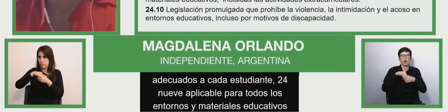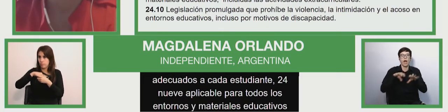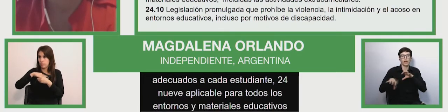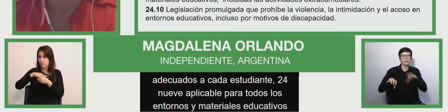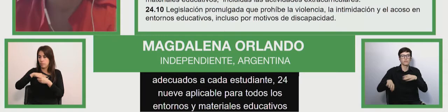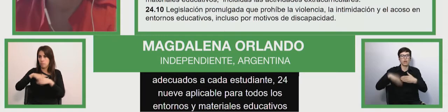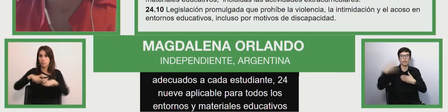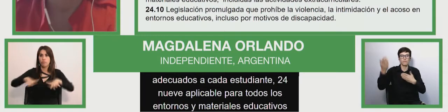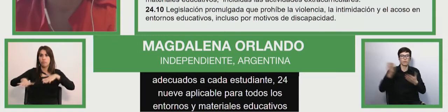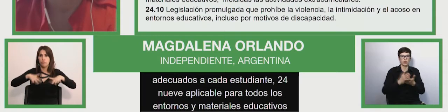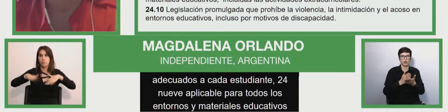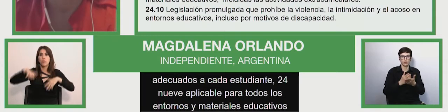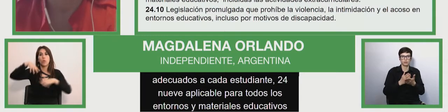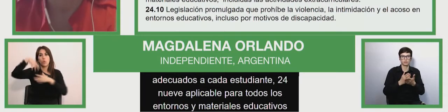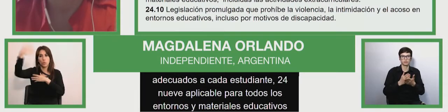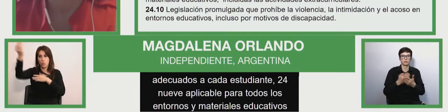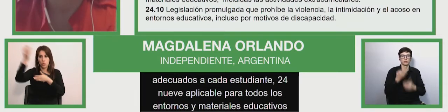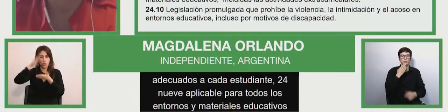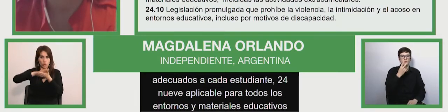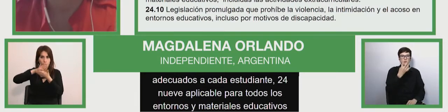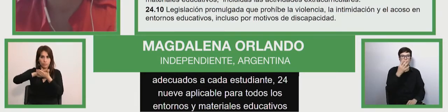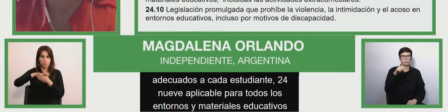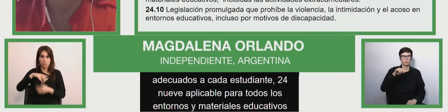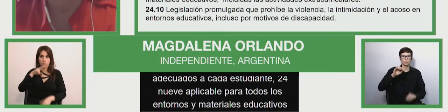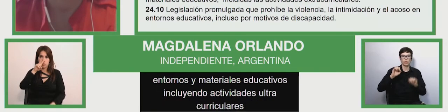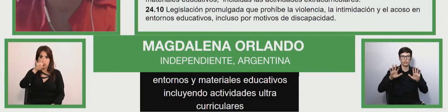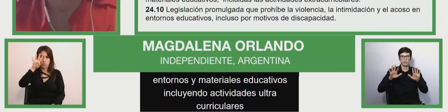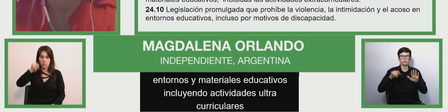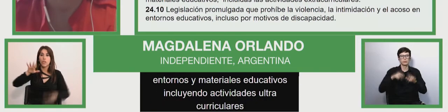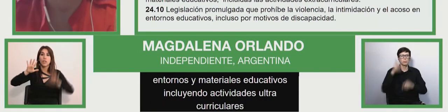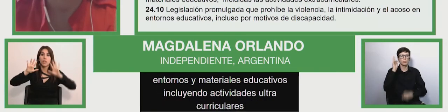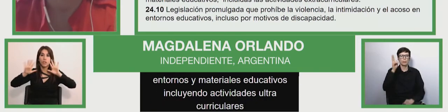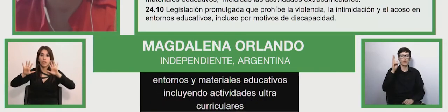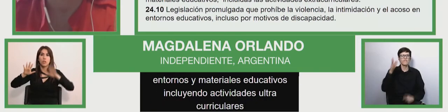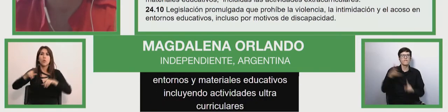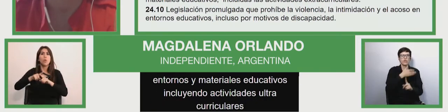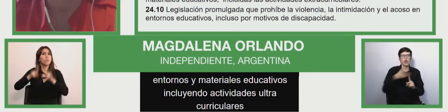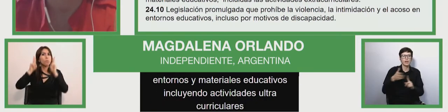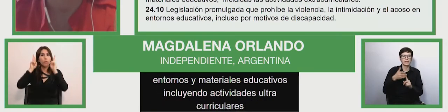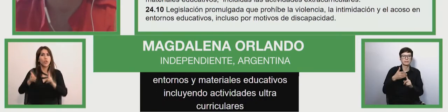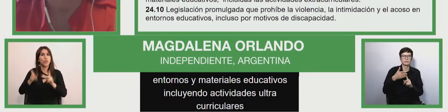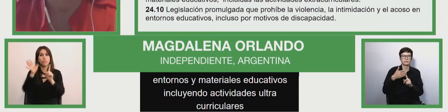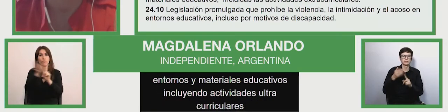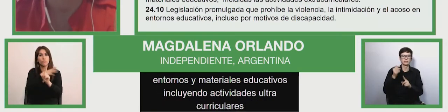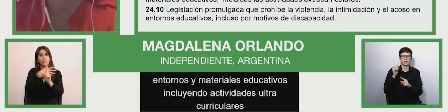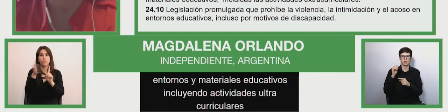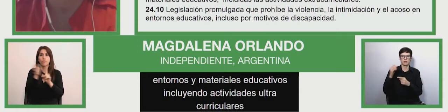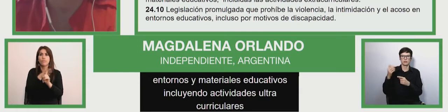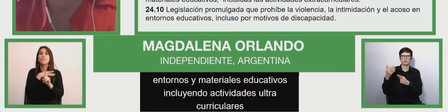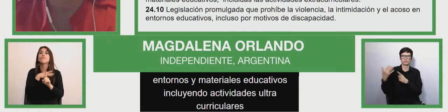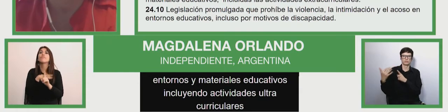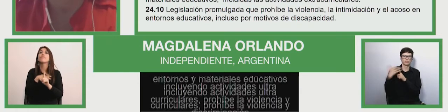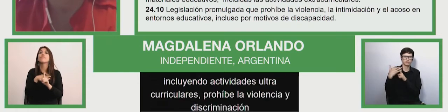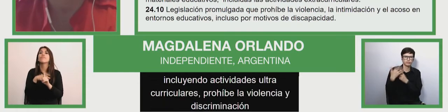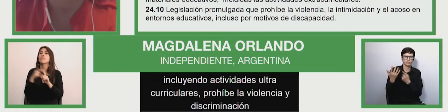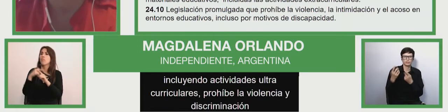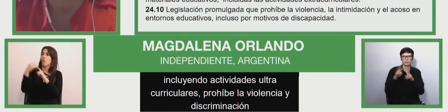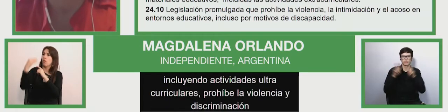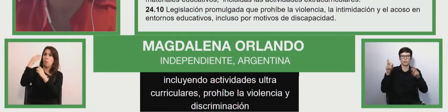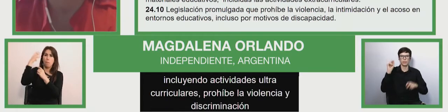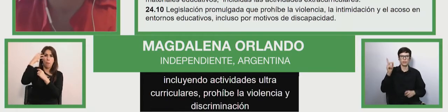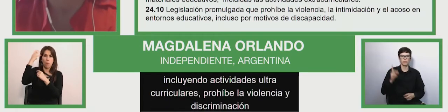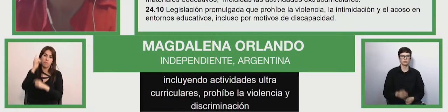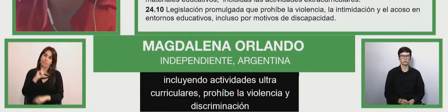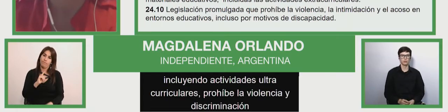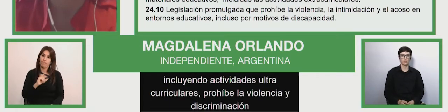24.10, legislación promulgada que prohíbe la violencia, la intimidación y el acoso a entornos educativos, incluso por motivos de discapacidad.